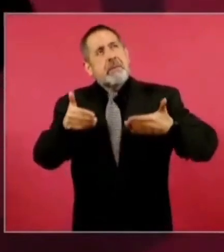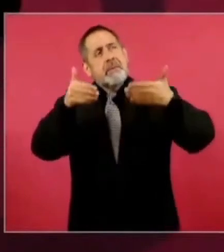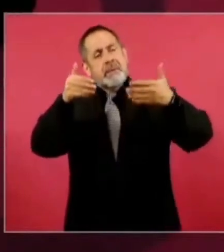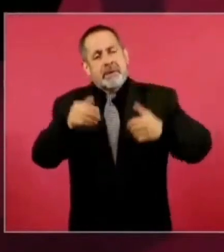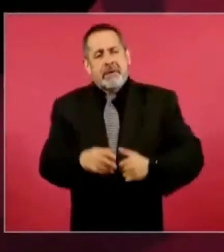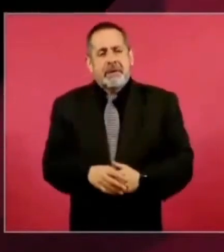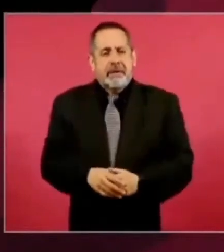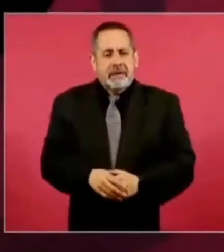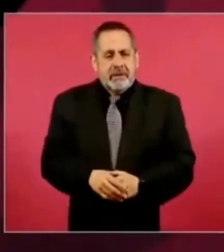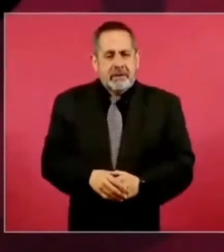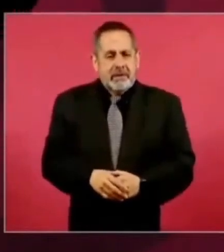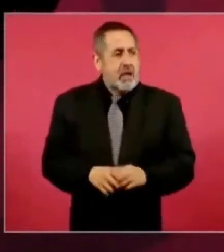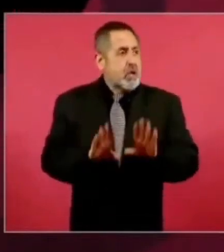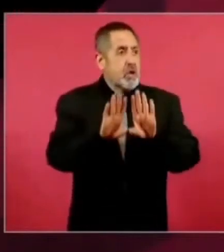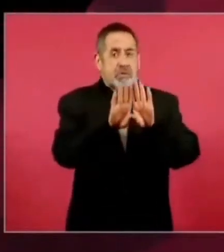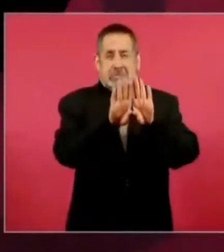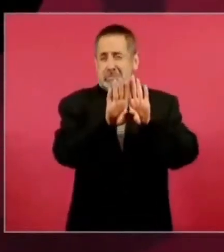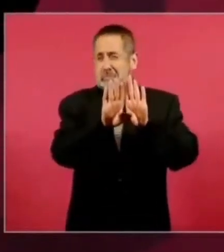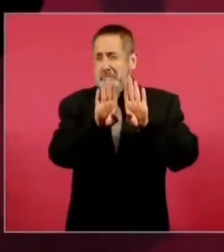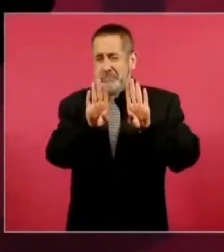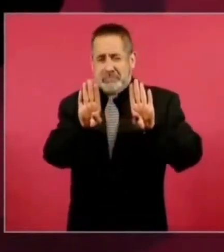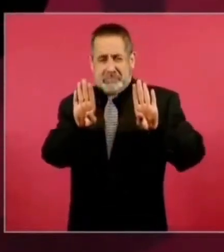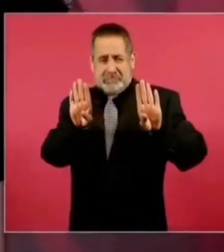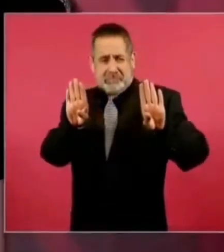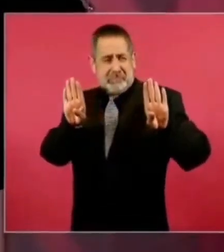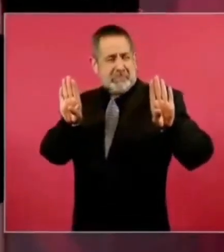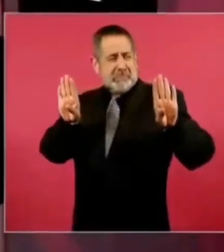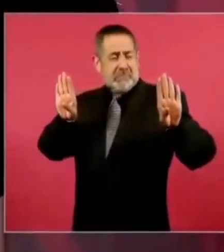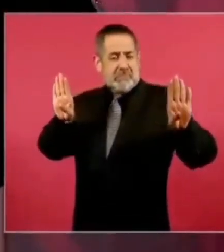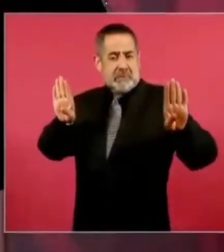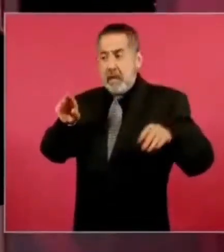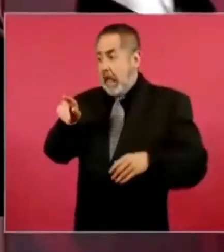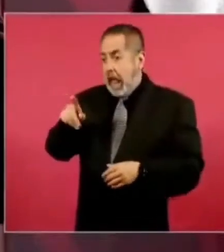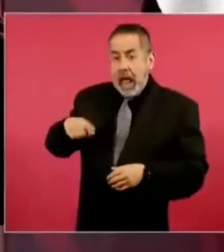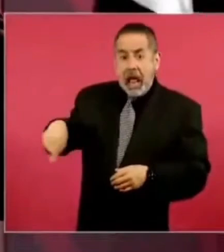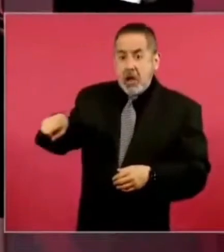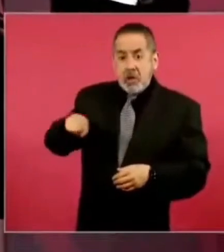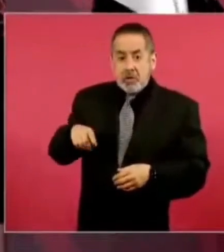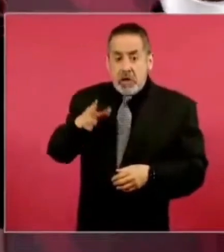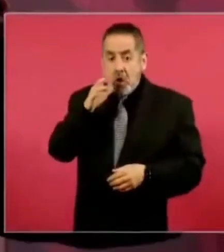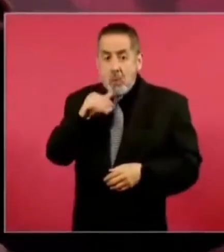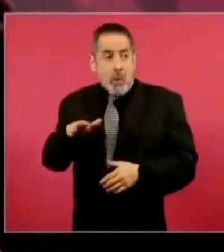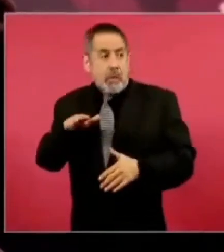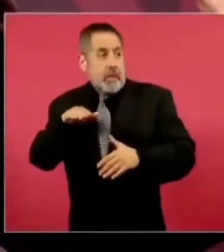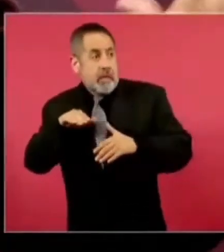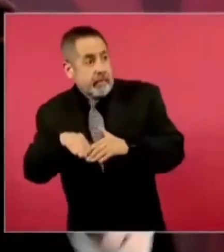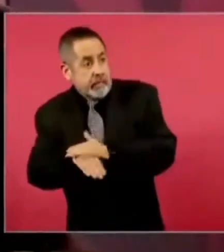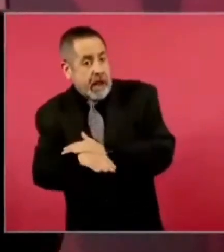entonces, ya no van a poder entrar, ya no van a venir.